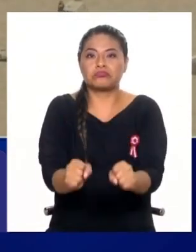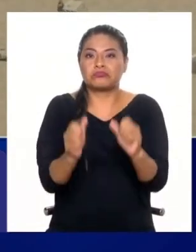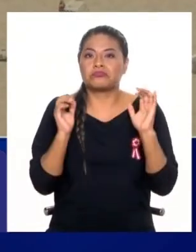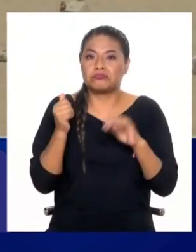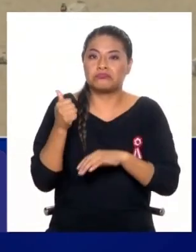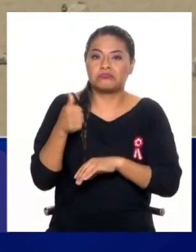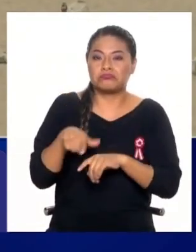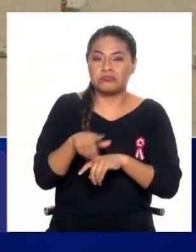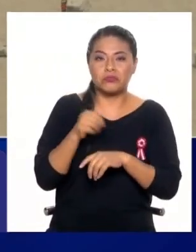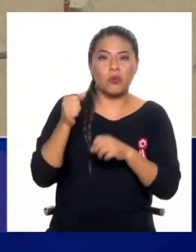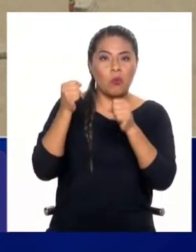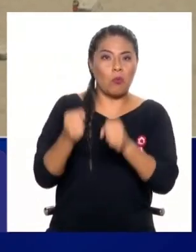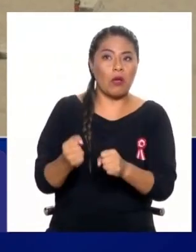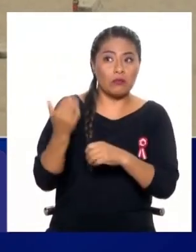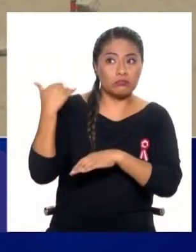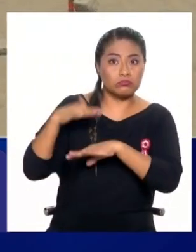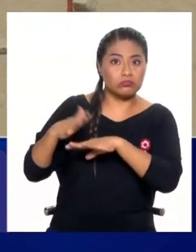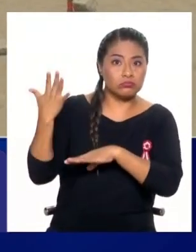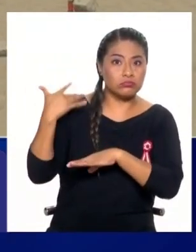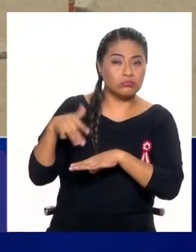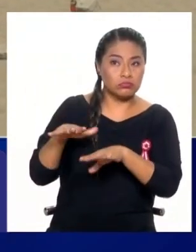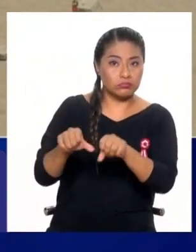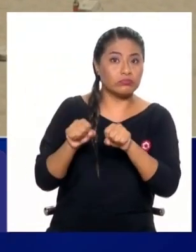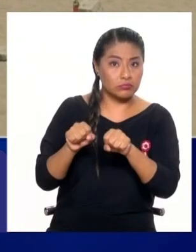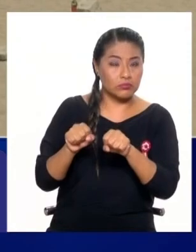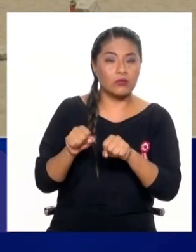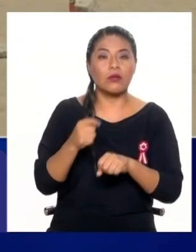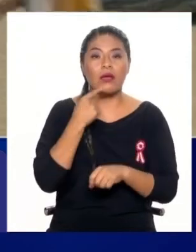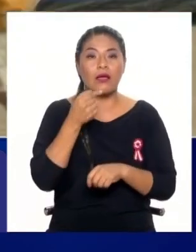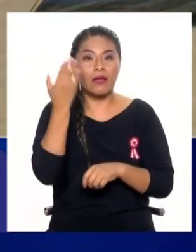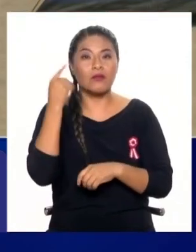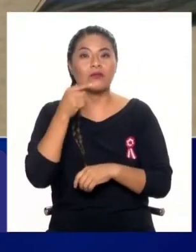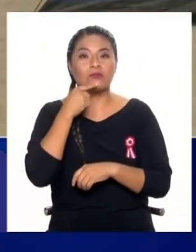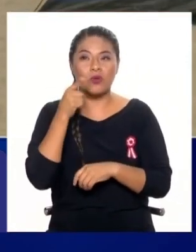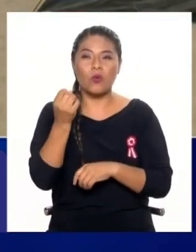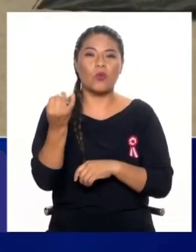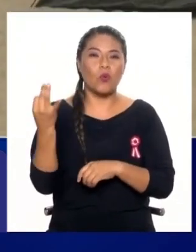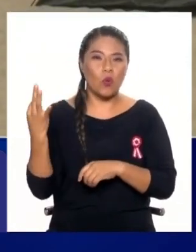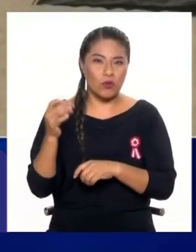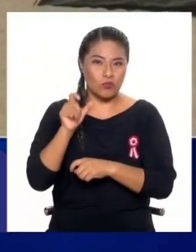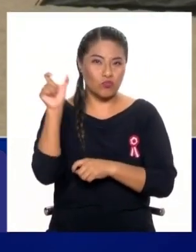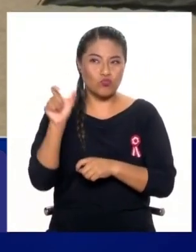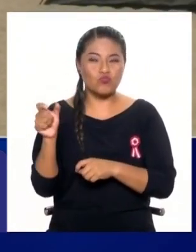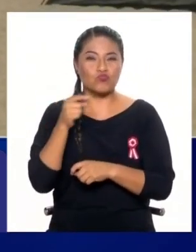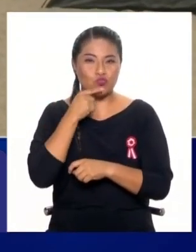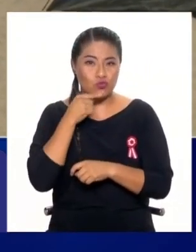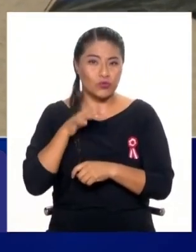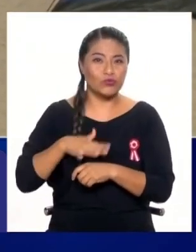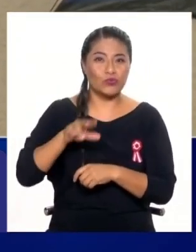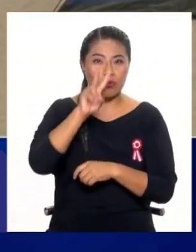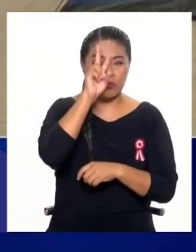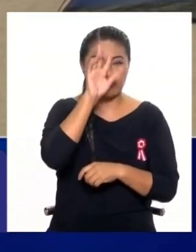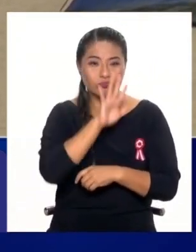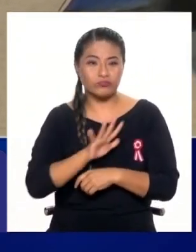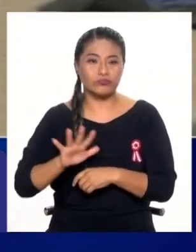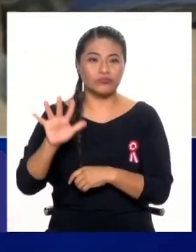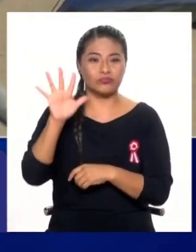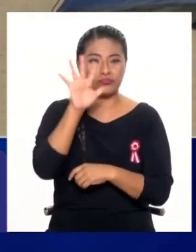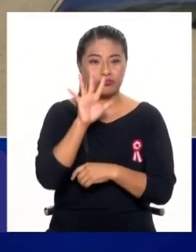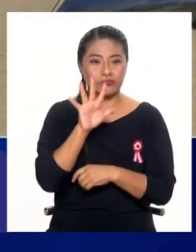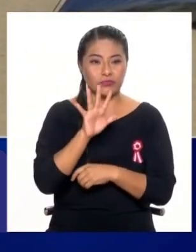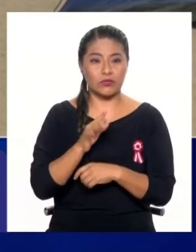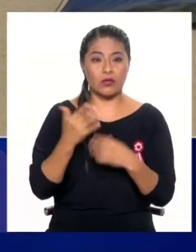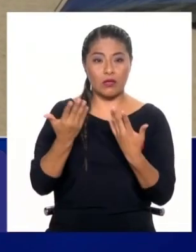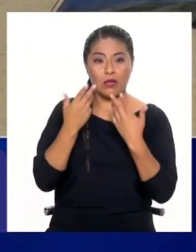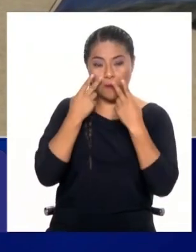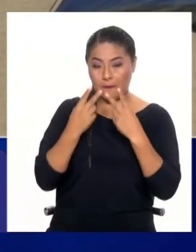de muchas situaciones como el que hemos mencionado, lamentablemente esta señora Sada Guaray, y otros terrenos a nivel nacional en donde hay una posibilidad de que ven